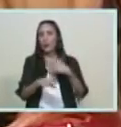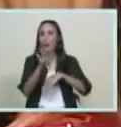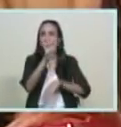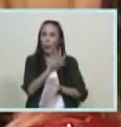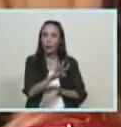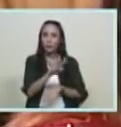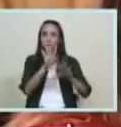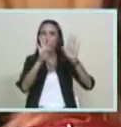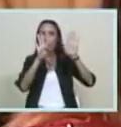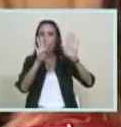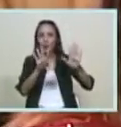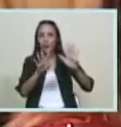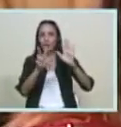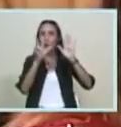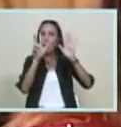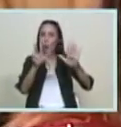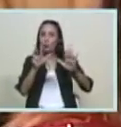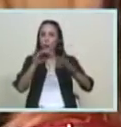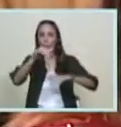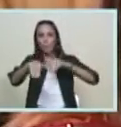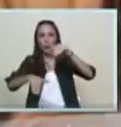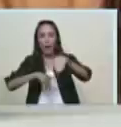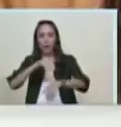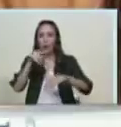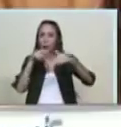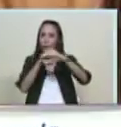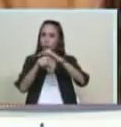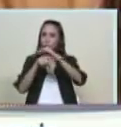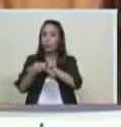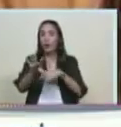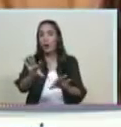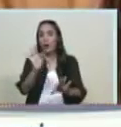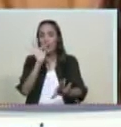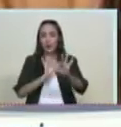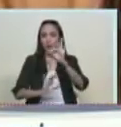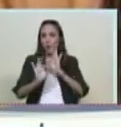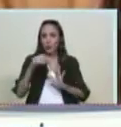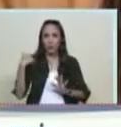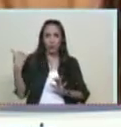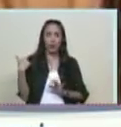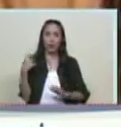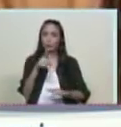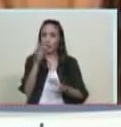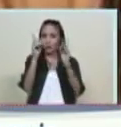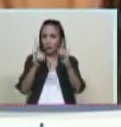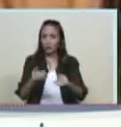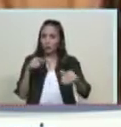están actas para el disfrute de esta temporada de carnaval los 55